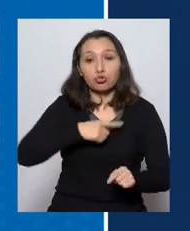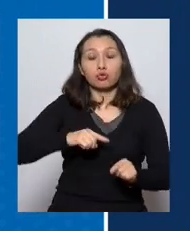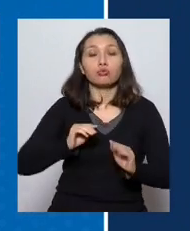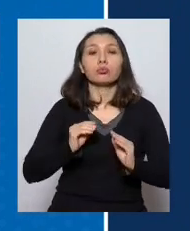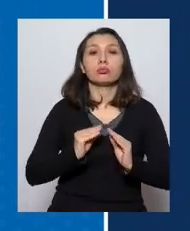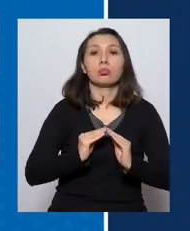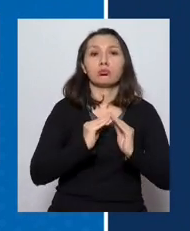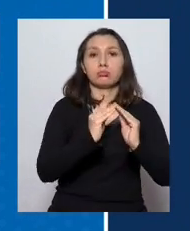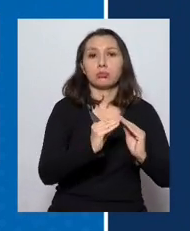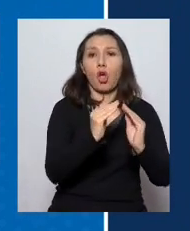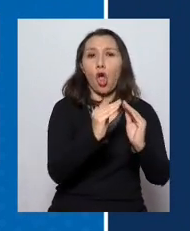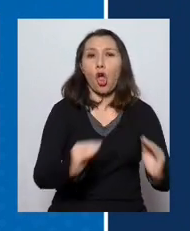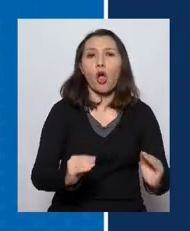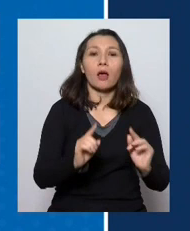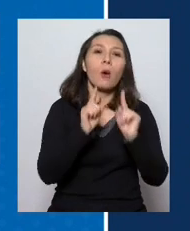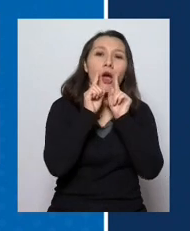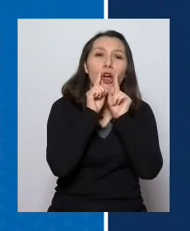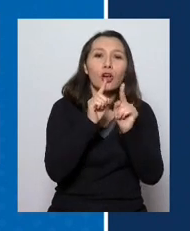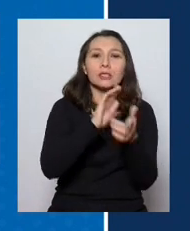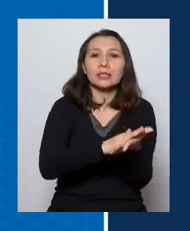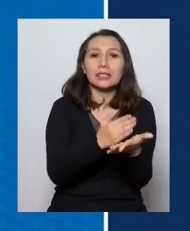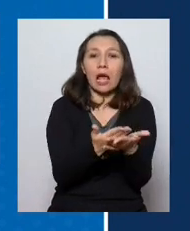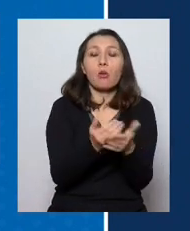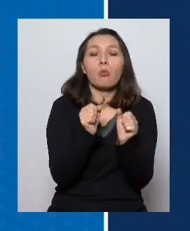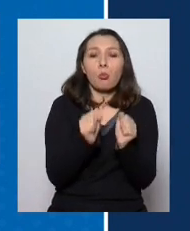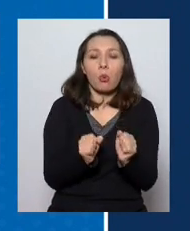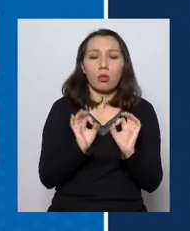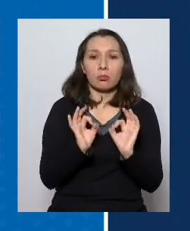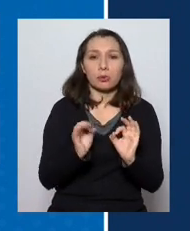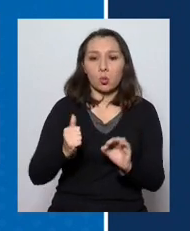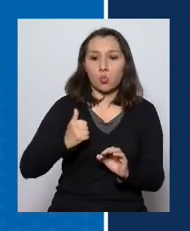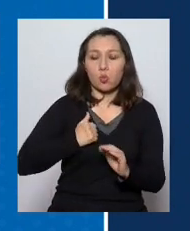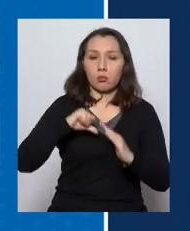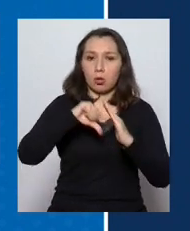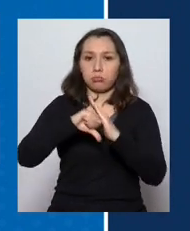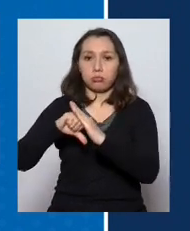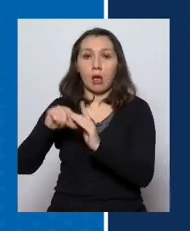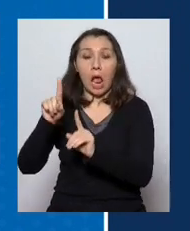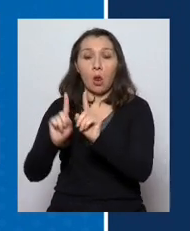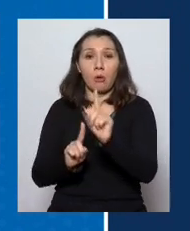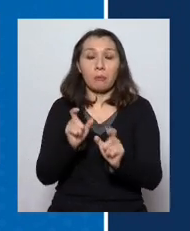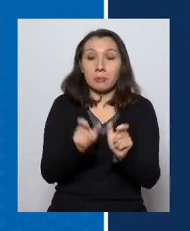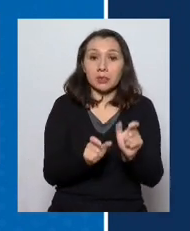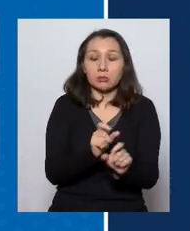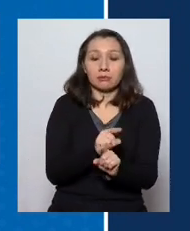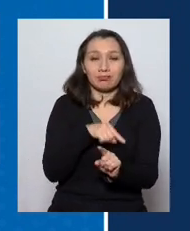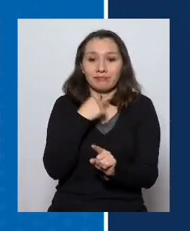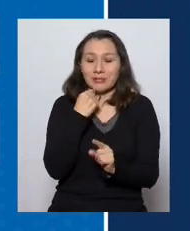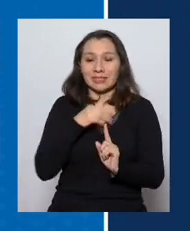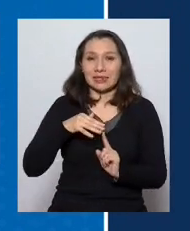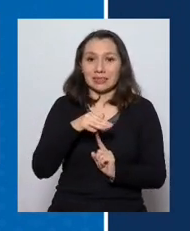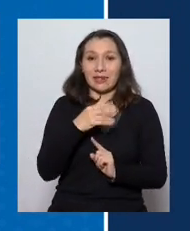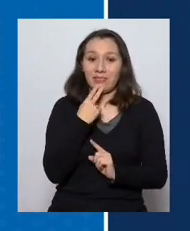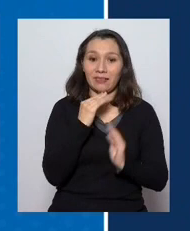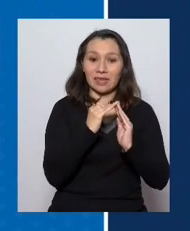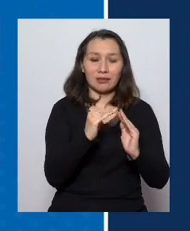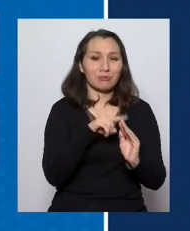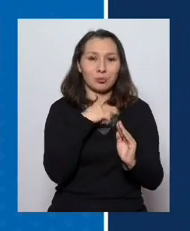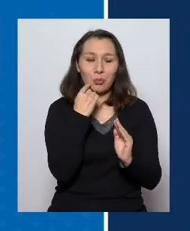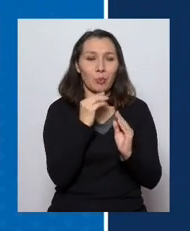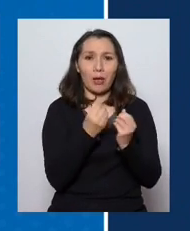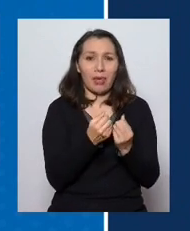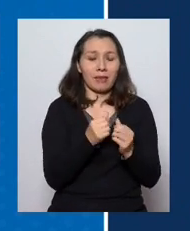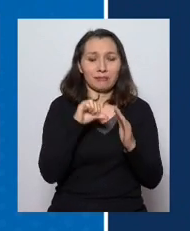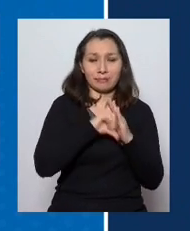residencias sanitarias para poder hacer de forma efectiva la cuarentena a aquellas personas que por su situación no pueden